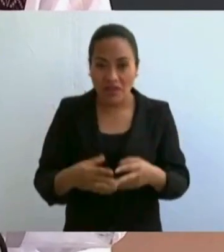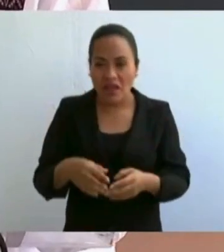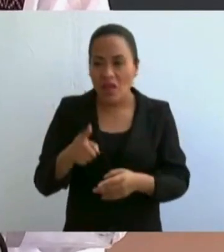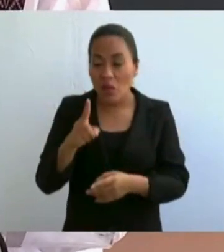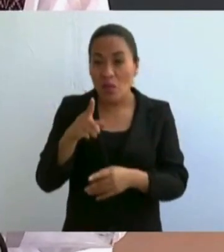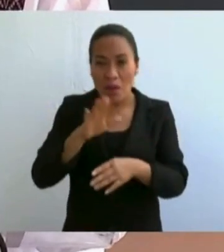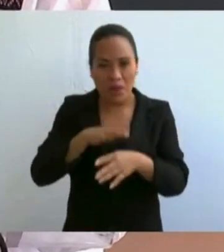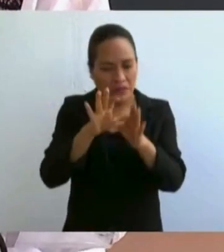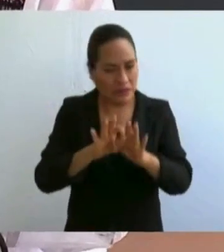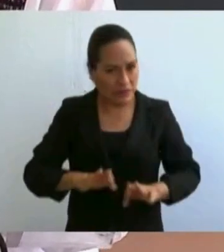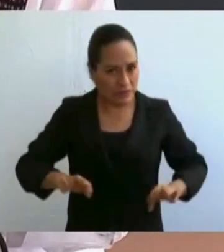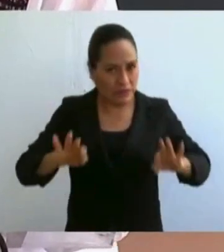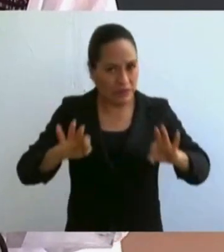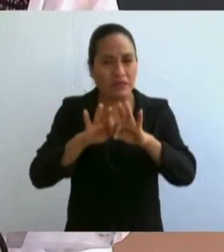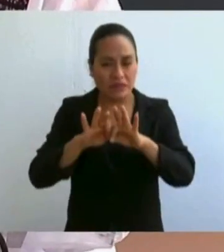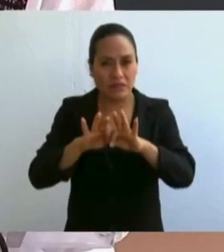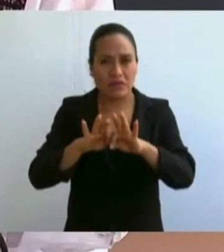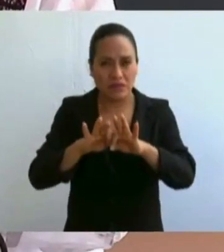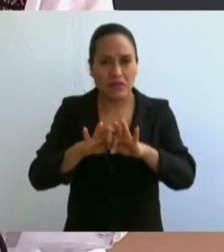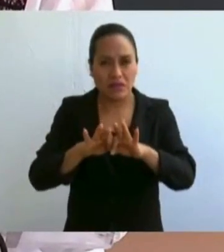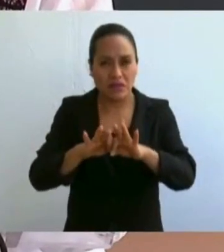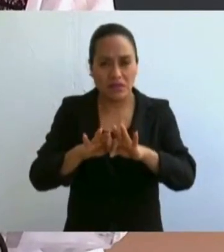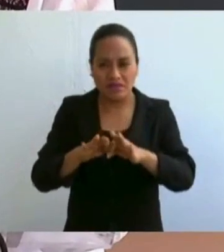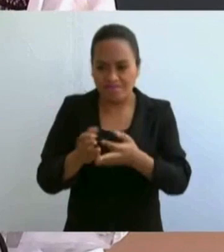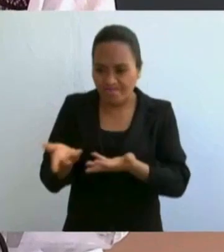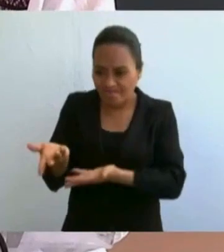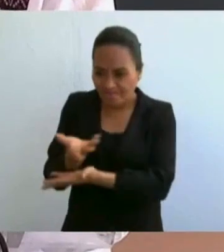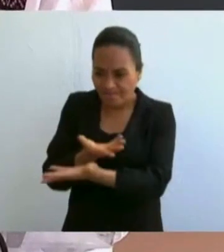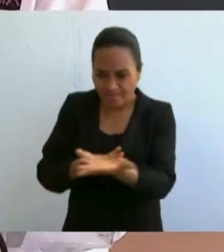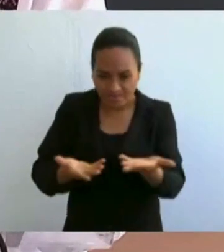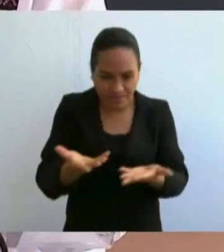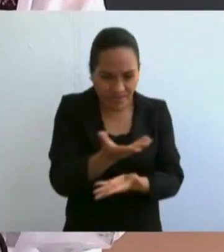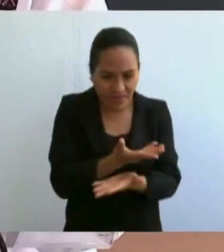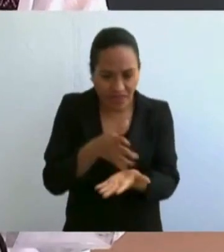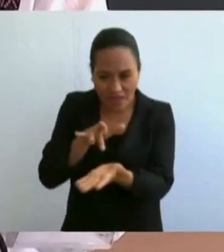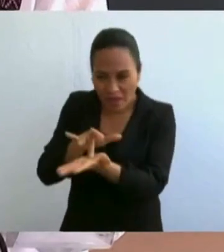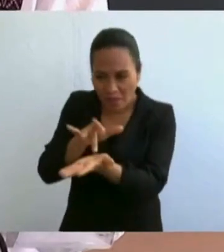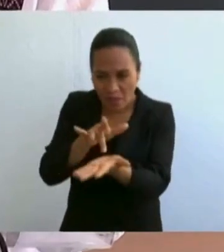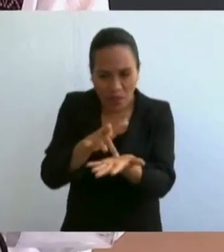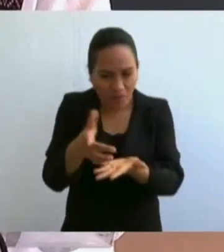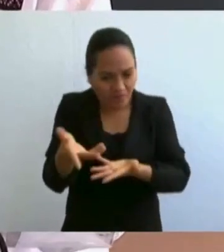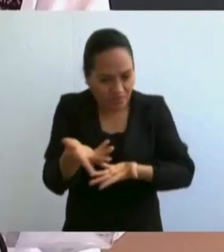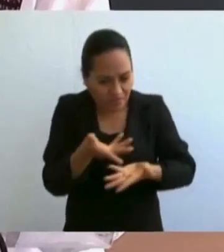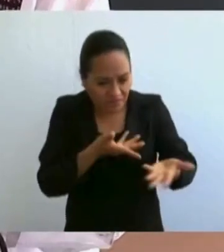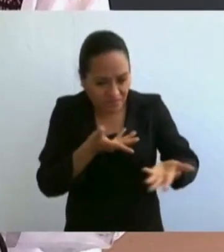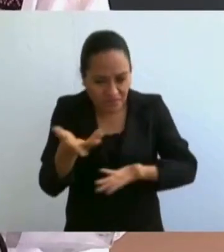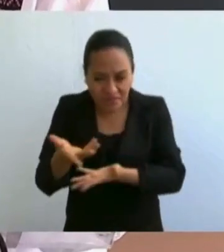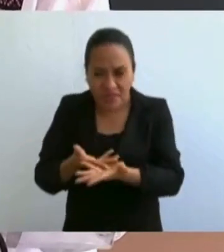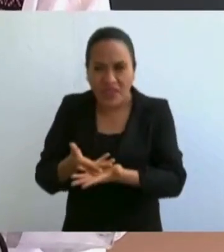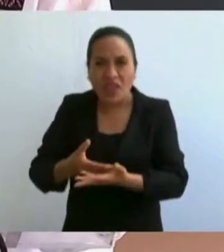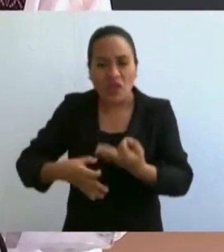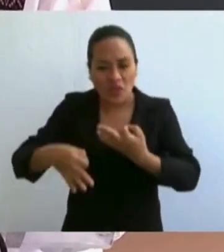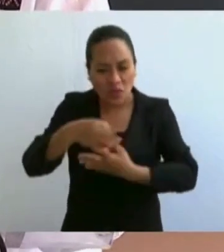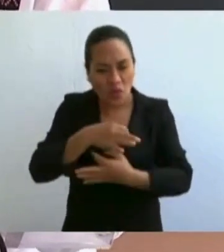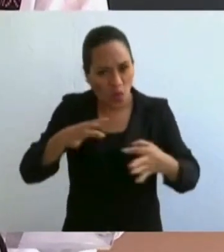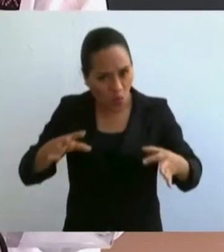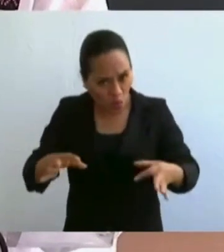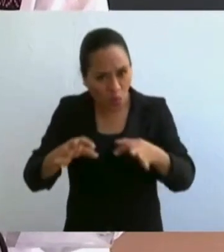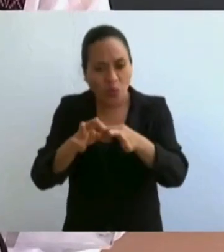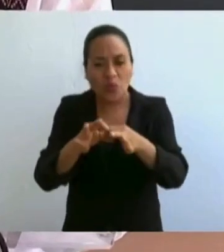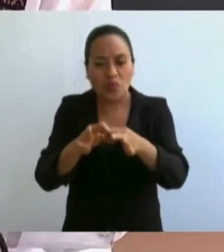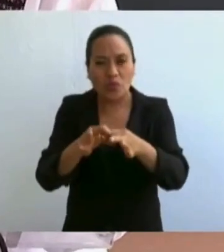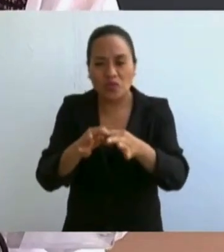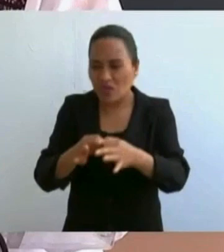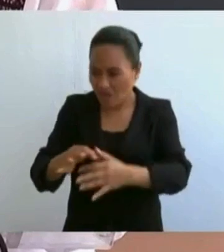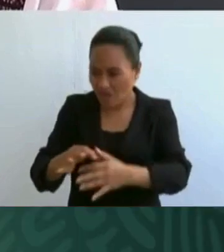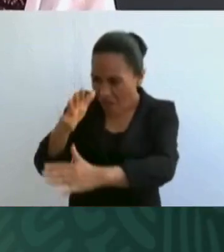particular, la solidaridad de las comunidades oaxaqueñas para trabajar juntos, para llegar a acuerdos colectivos,